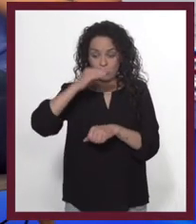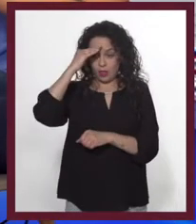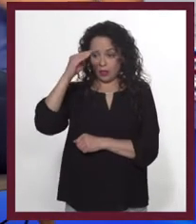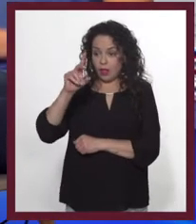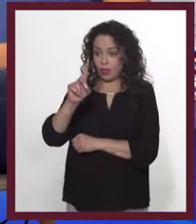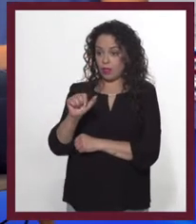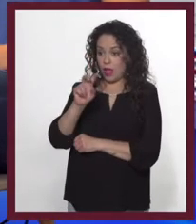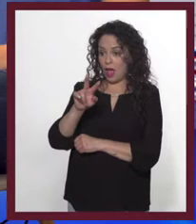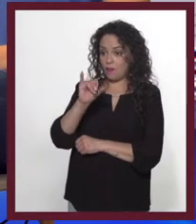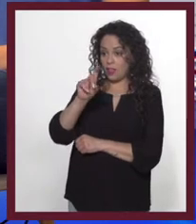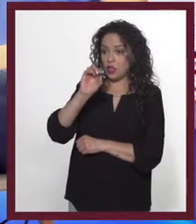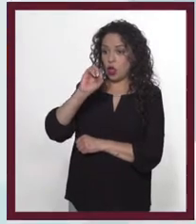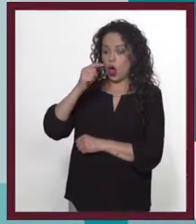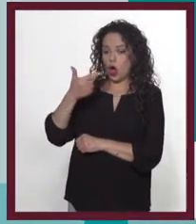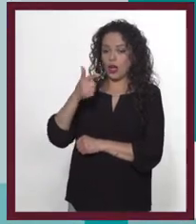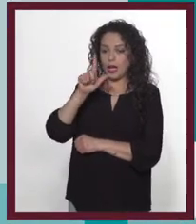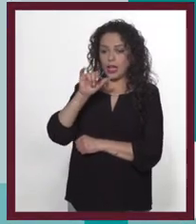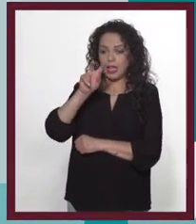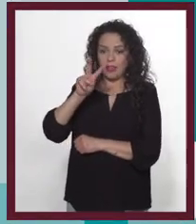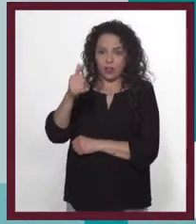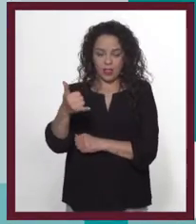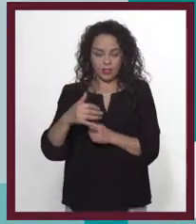Buenos días, señor David Ogilvy.